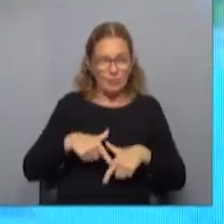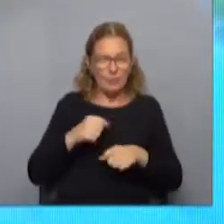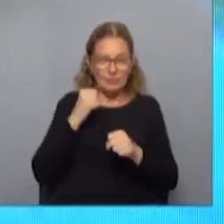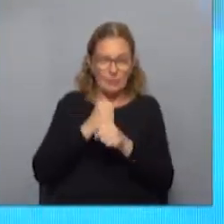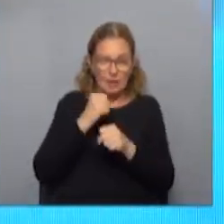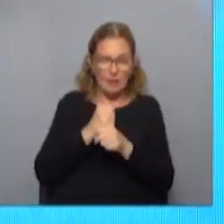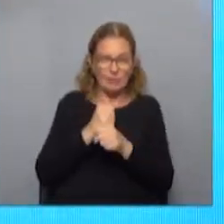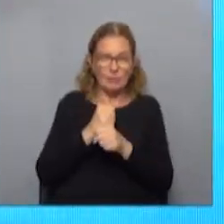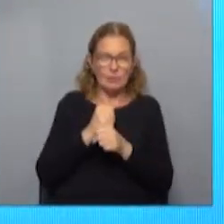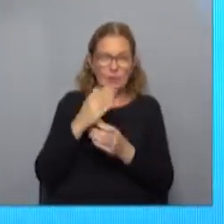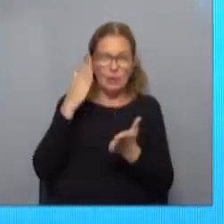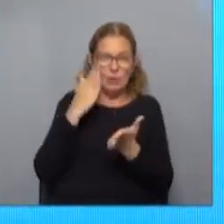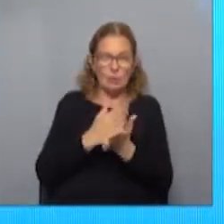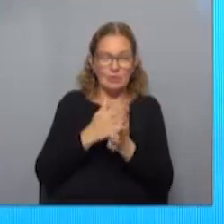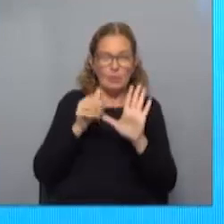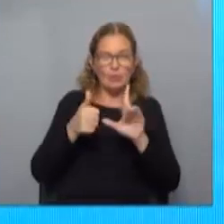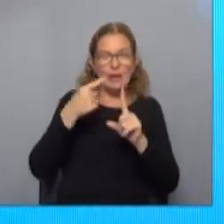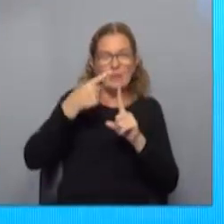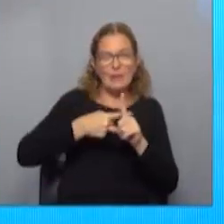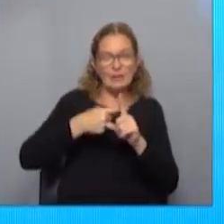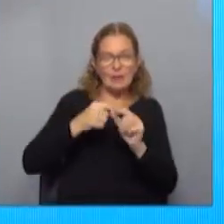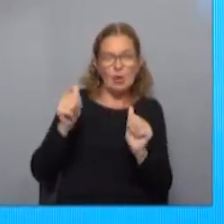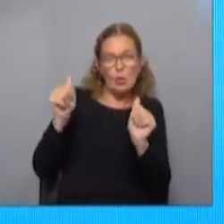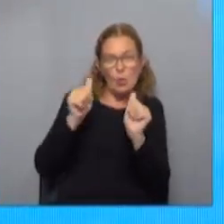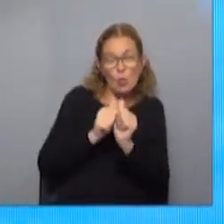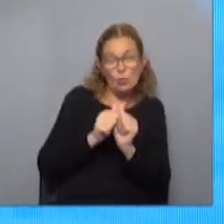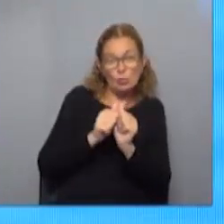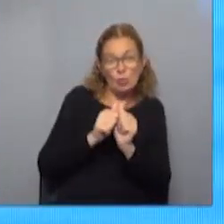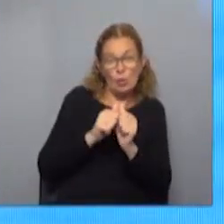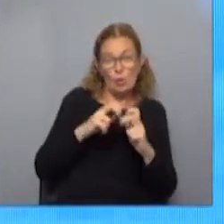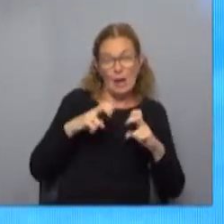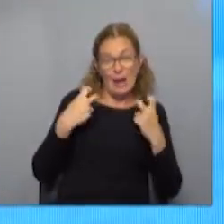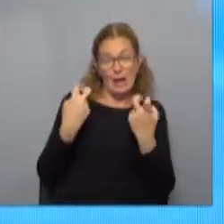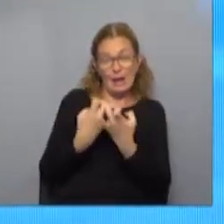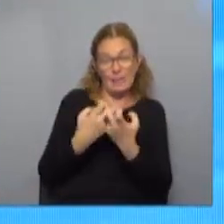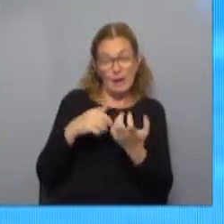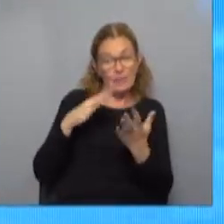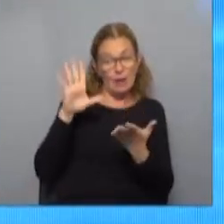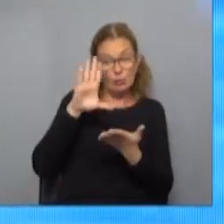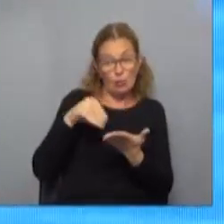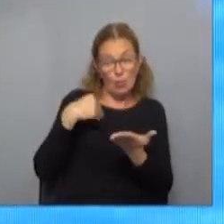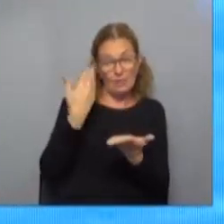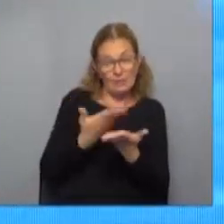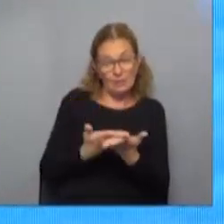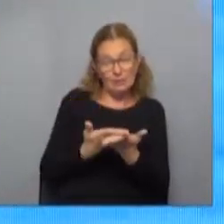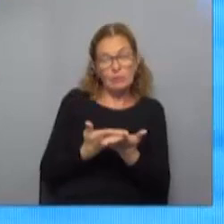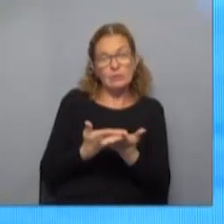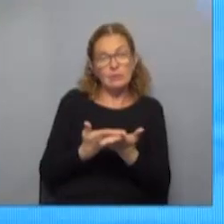trabajando el último semestre, codo a codo con la Cámara Uruguaya de Turismo, para todos los planteamientos, inclusive estas,